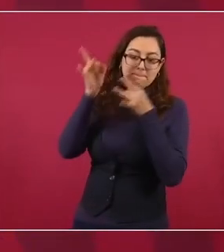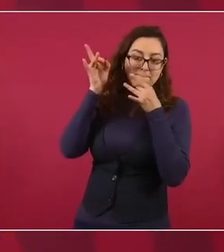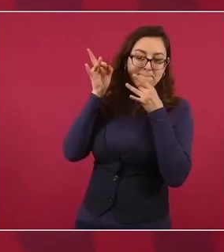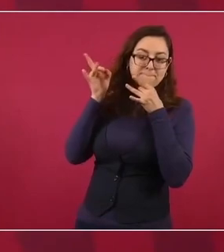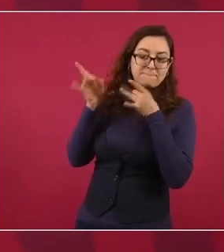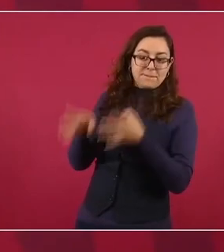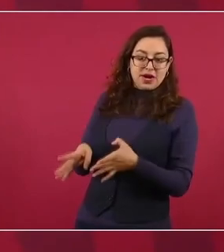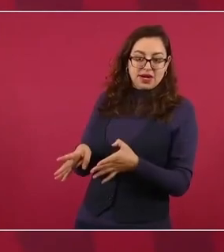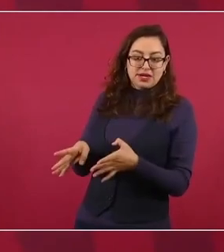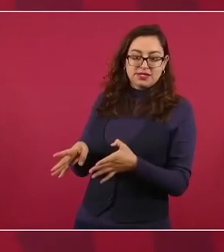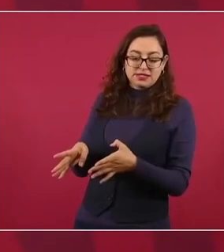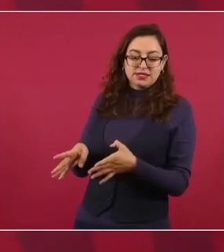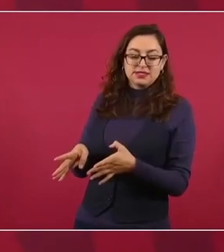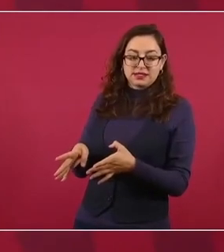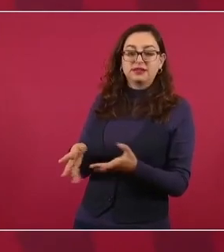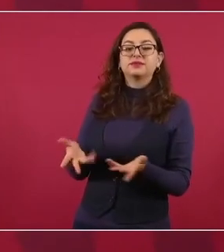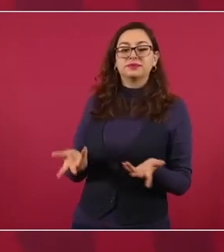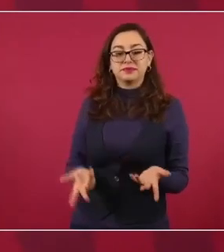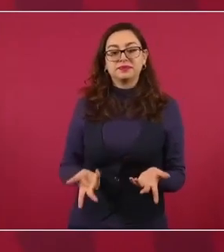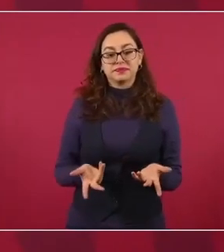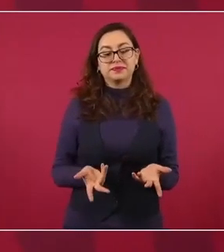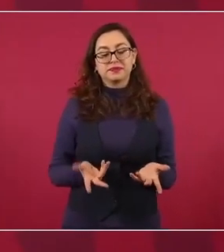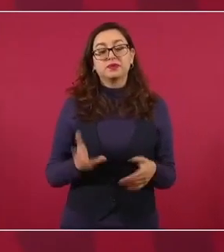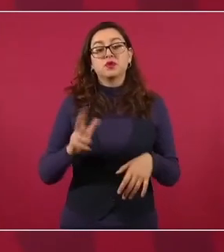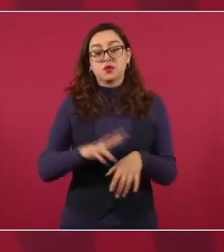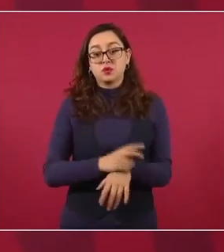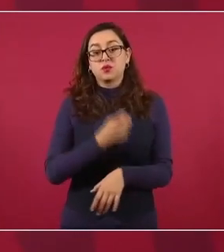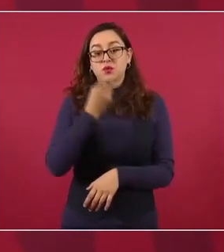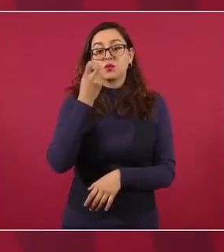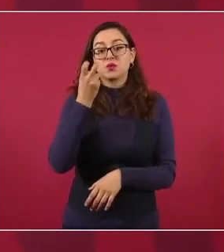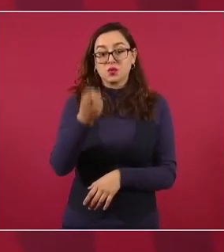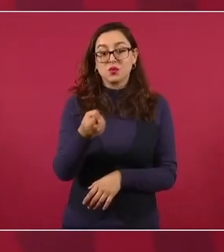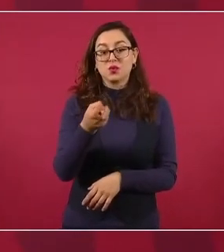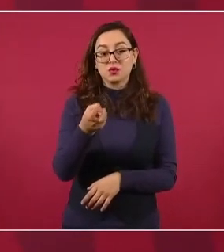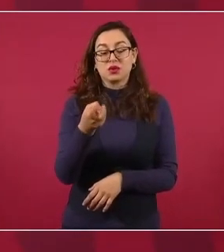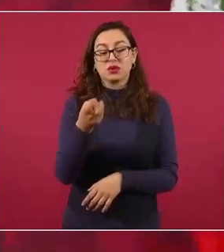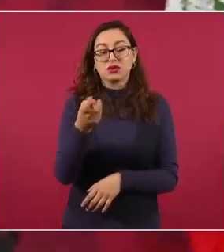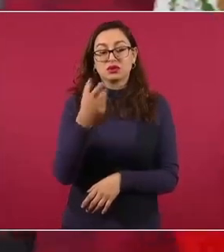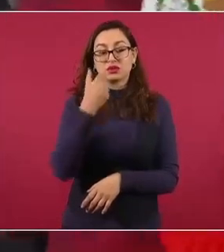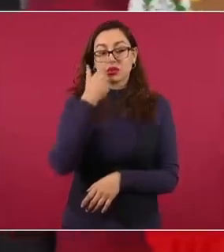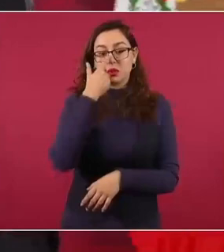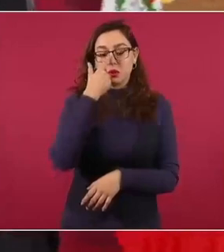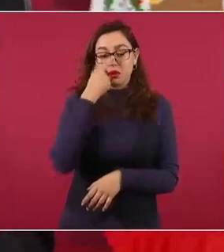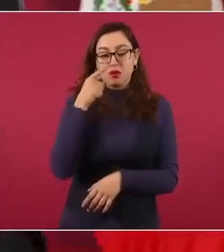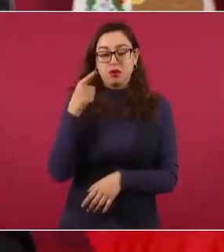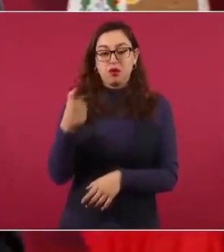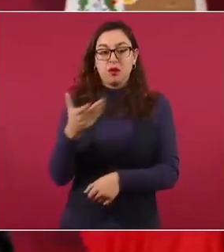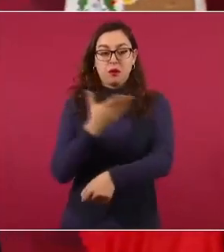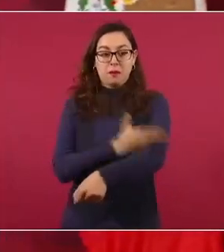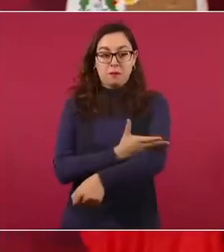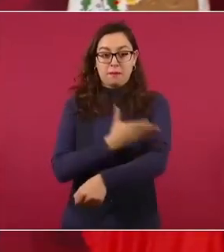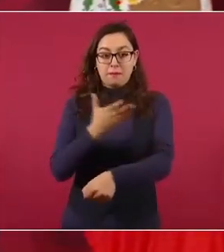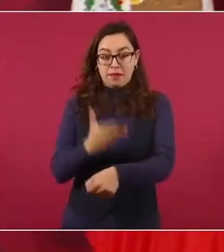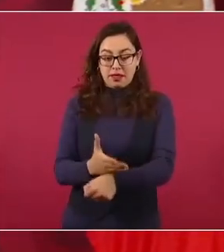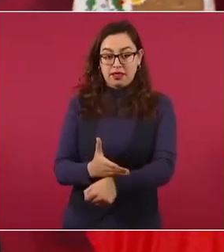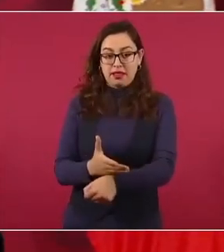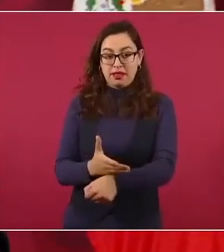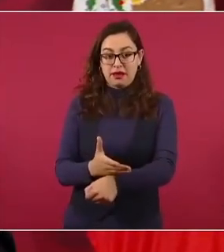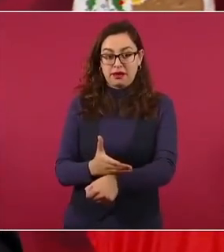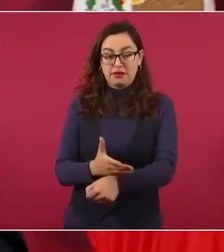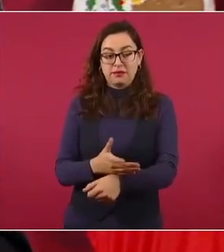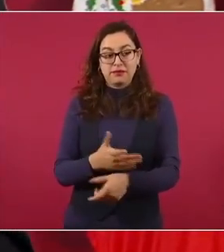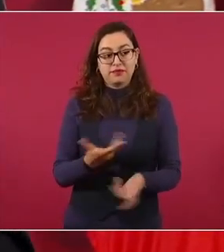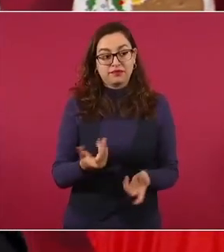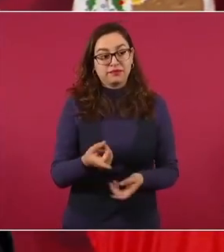eso fue famosa la frase que le dedicó Gustavo Madero a los